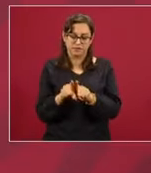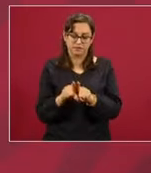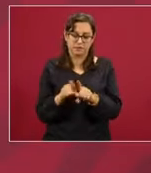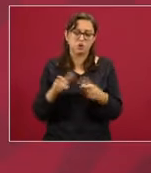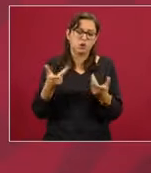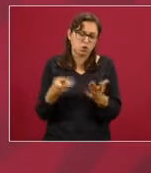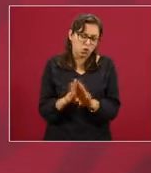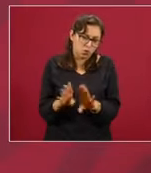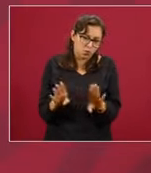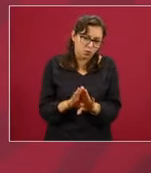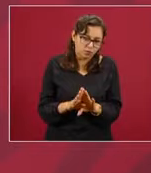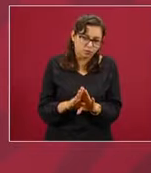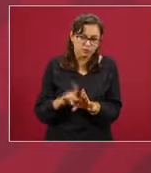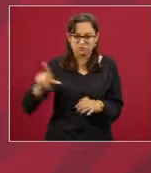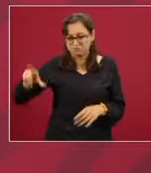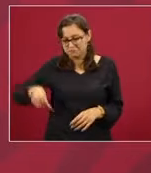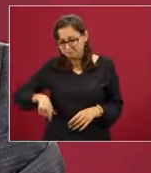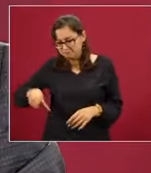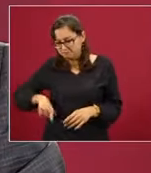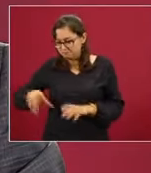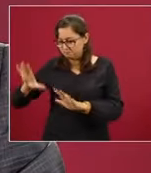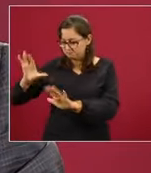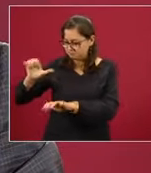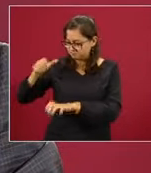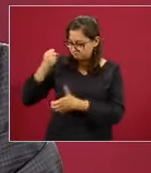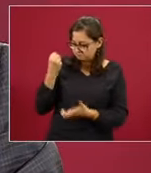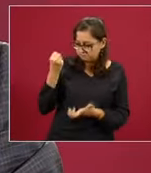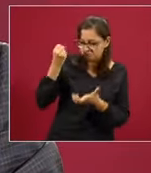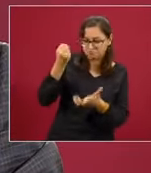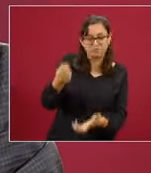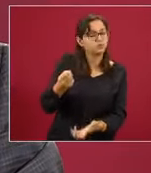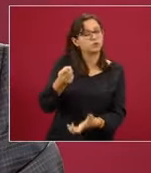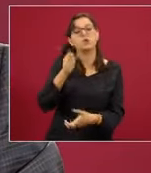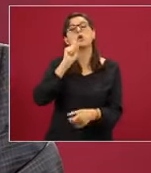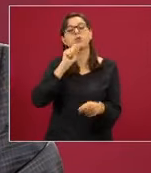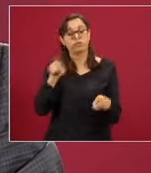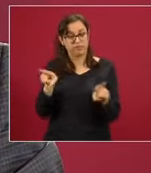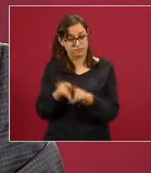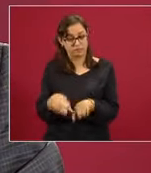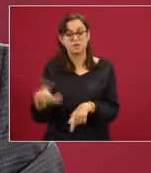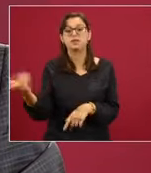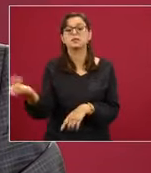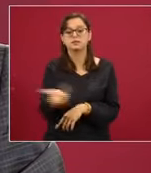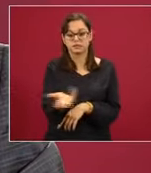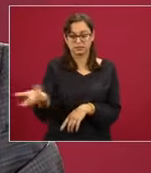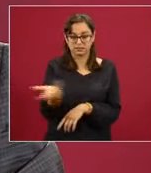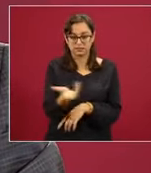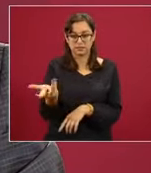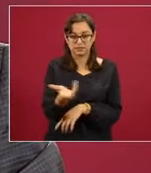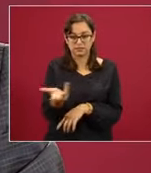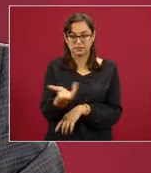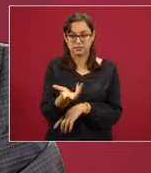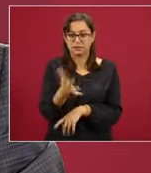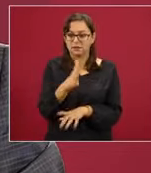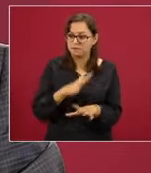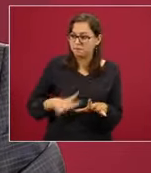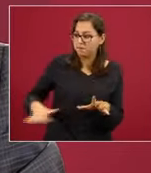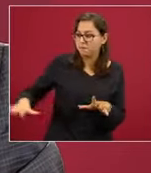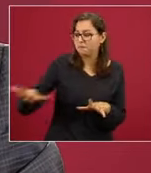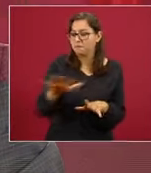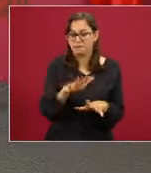través de no sólo el presupuesto, sino de las acciones a estas condiciones de salud